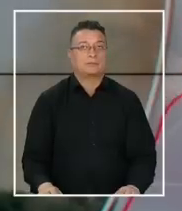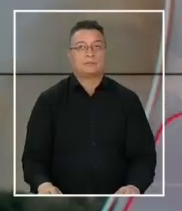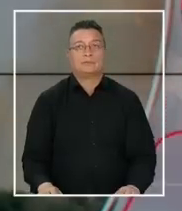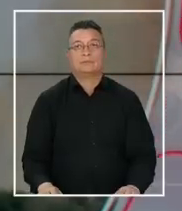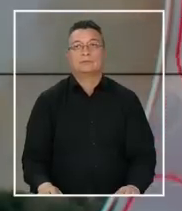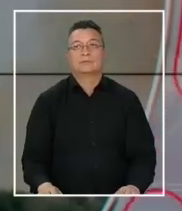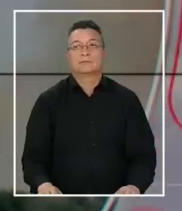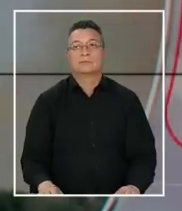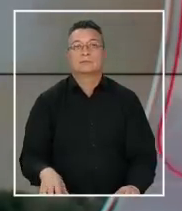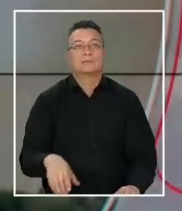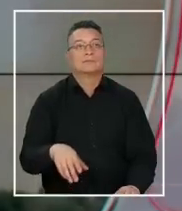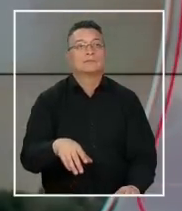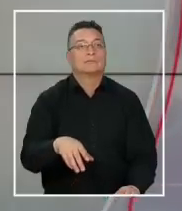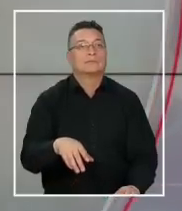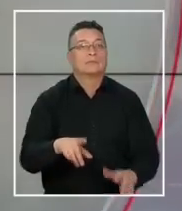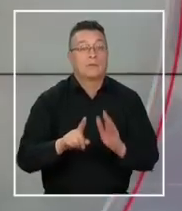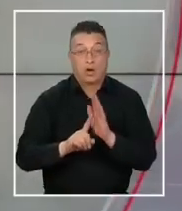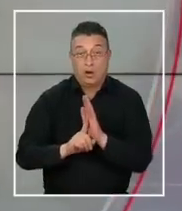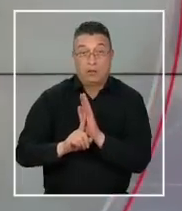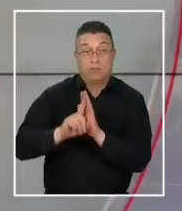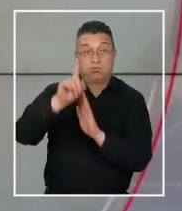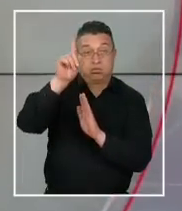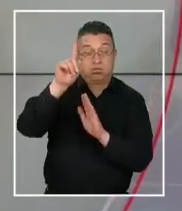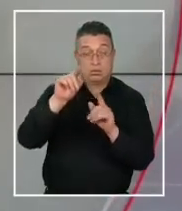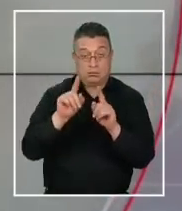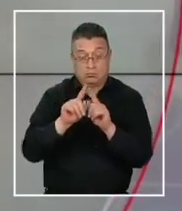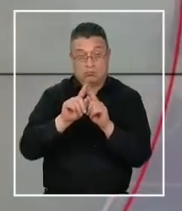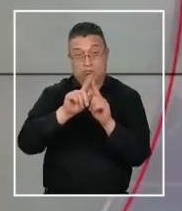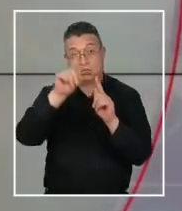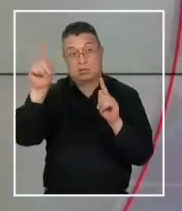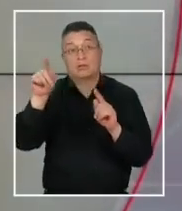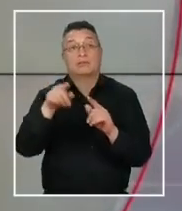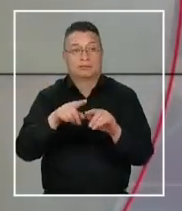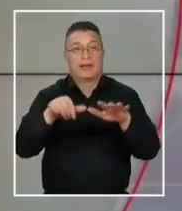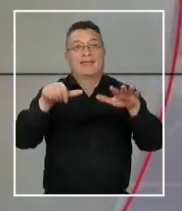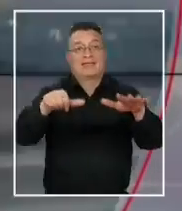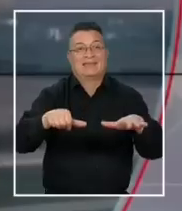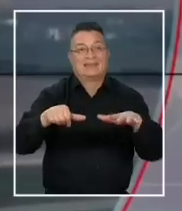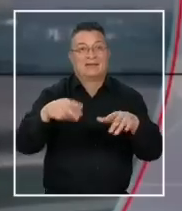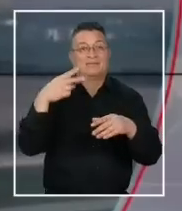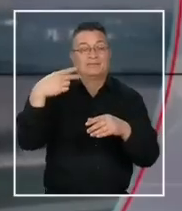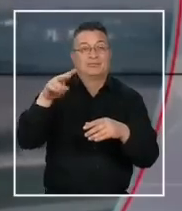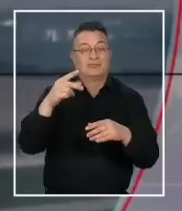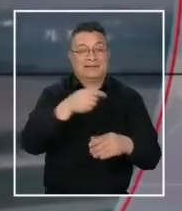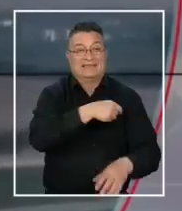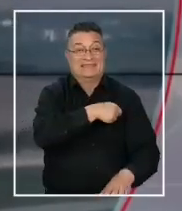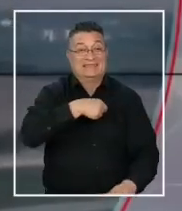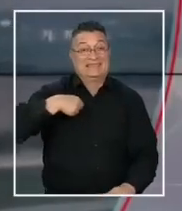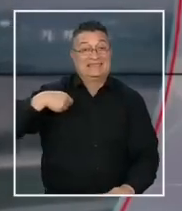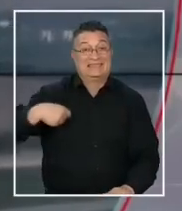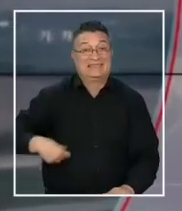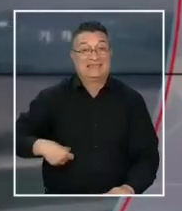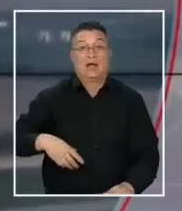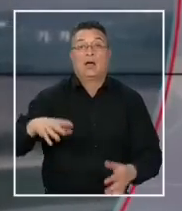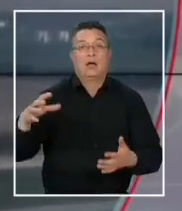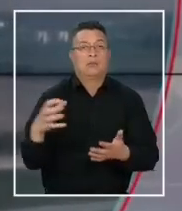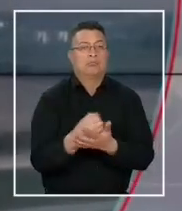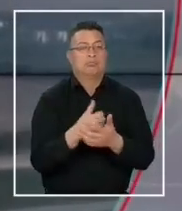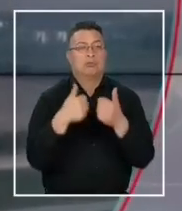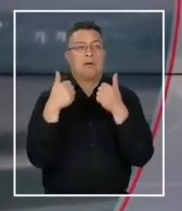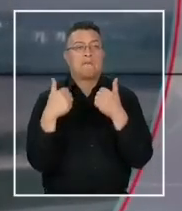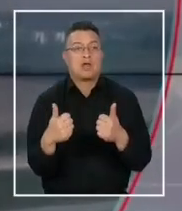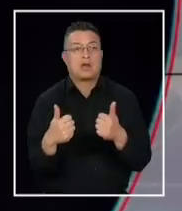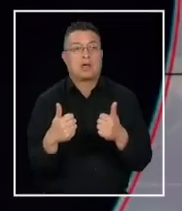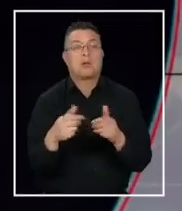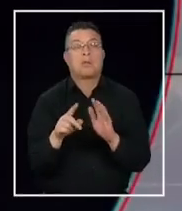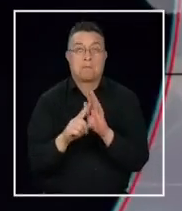El despelle y el acoplamiento de la nave Zhengzhou-16 de la Agencia Espacial China fueron un éxito. Misión que